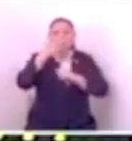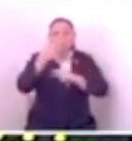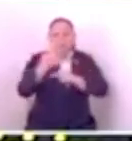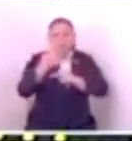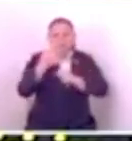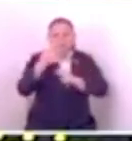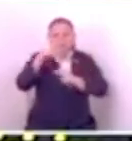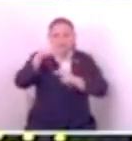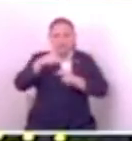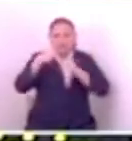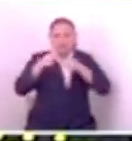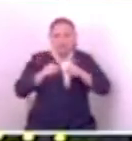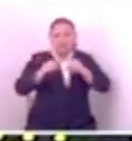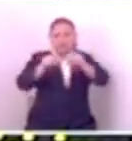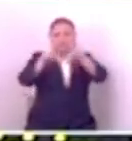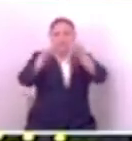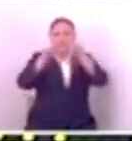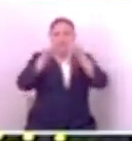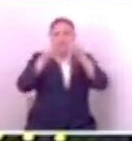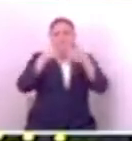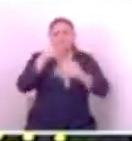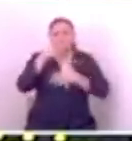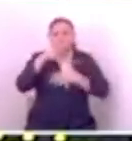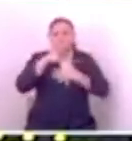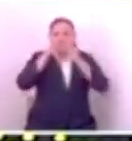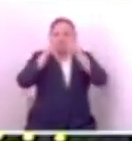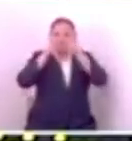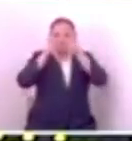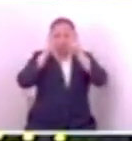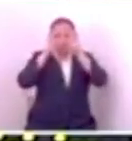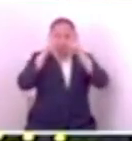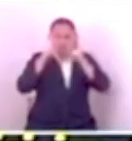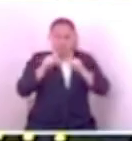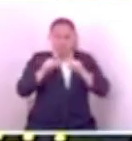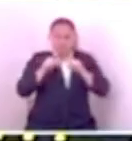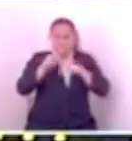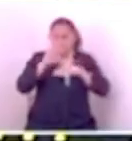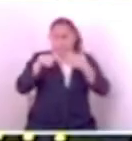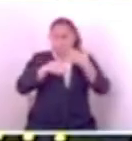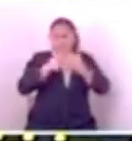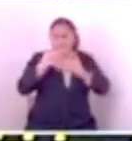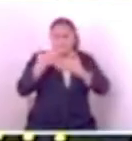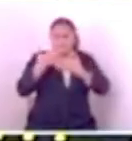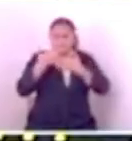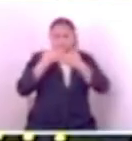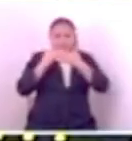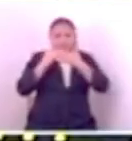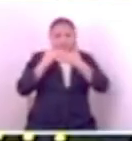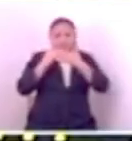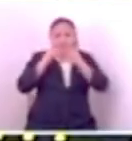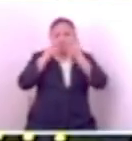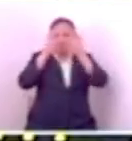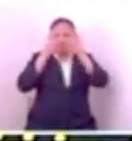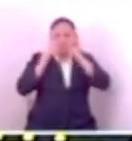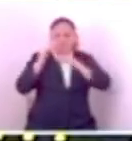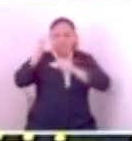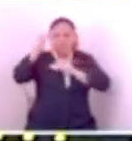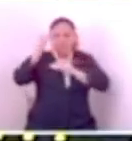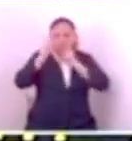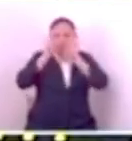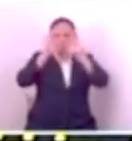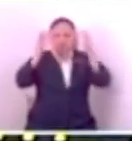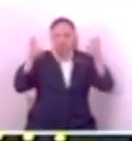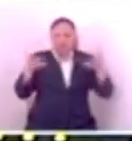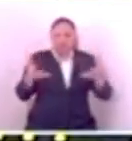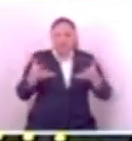Recuerde suscribirse y para todos los que ya también están suscritos, recuerde activar la campanita de notificaciones para que le